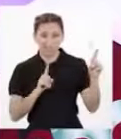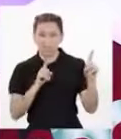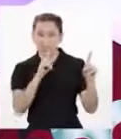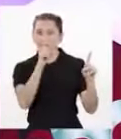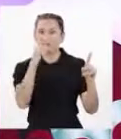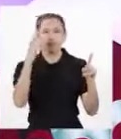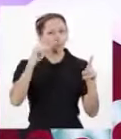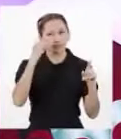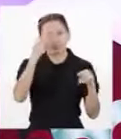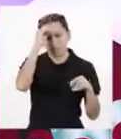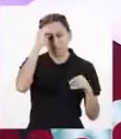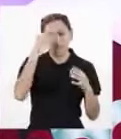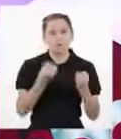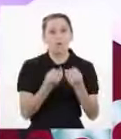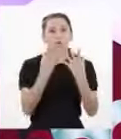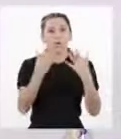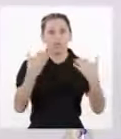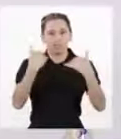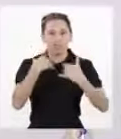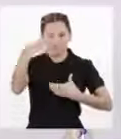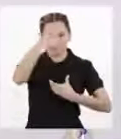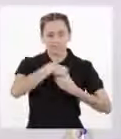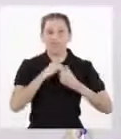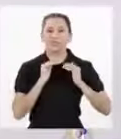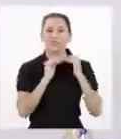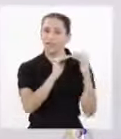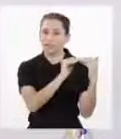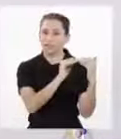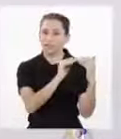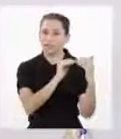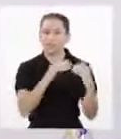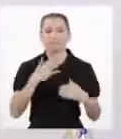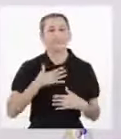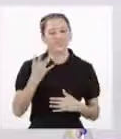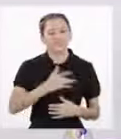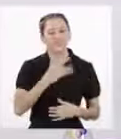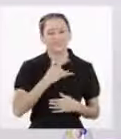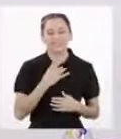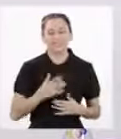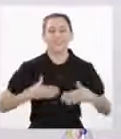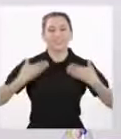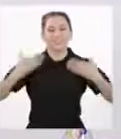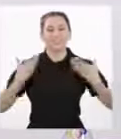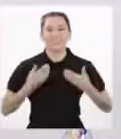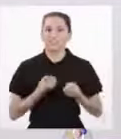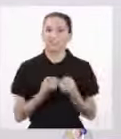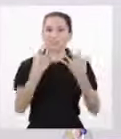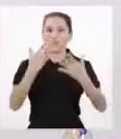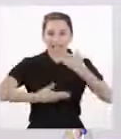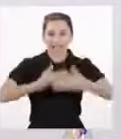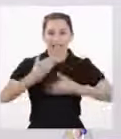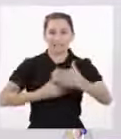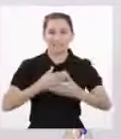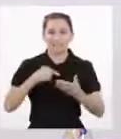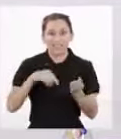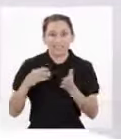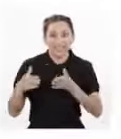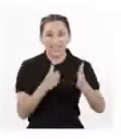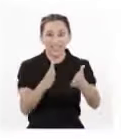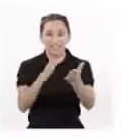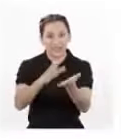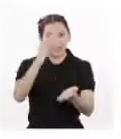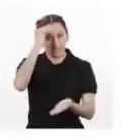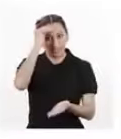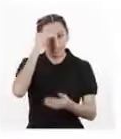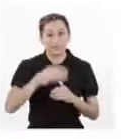tomando en cuenta cuánto tenemos en común Así es Mario, estoy muy contenta de ver cuánto hemos avanzado en nuestro camino de aprendizaje